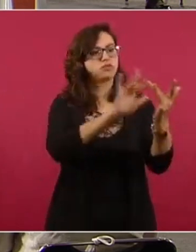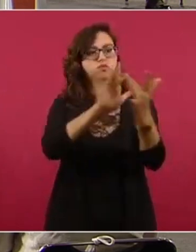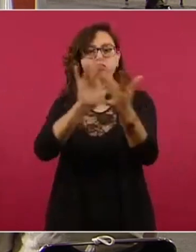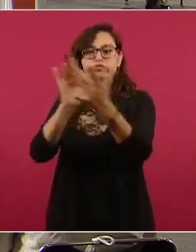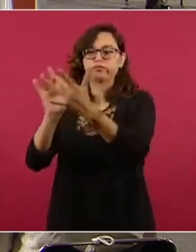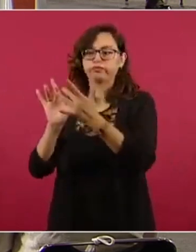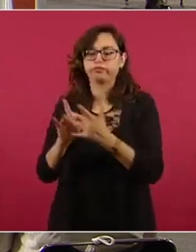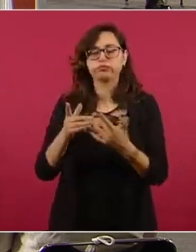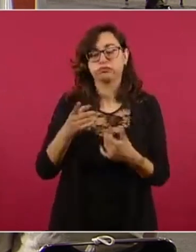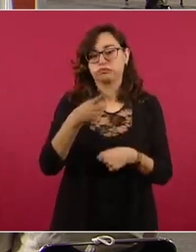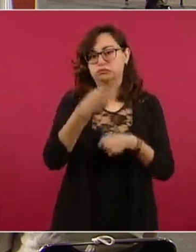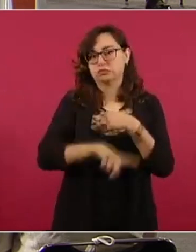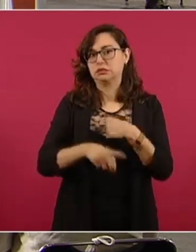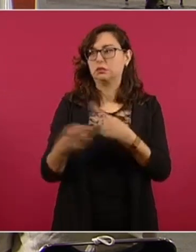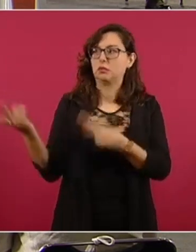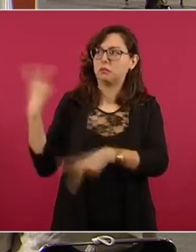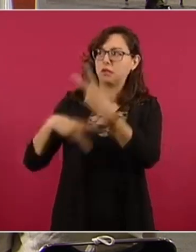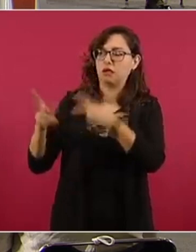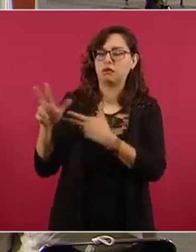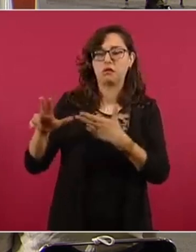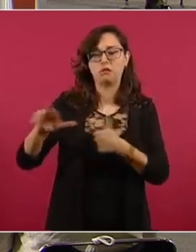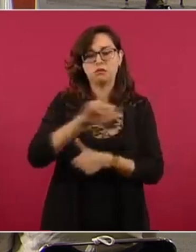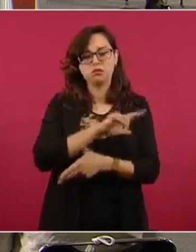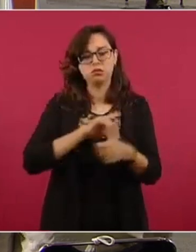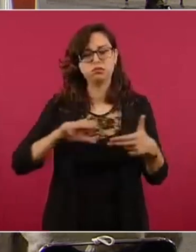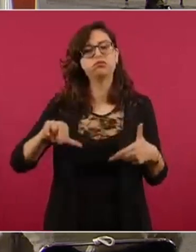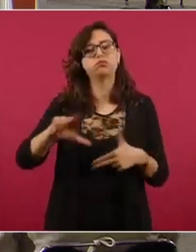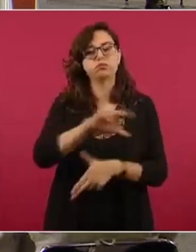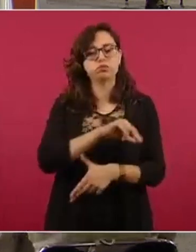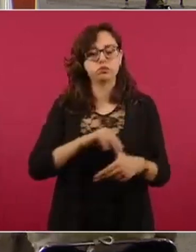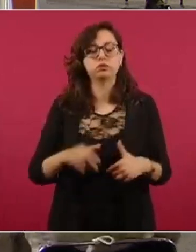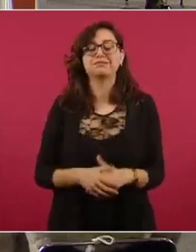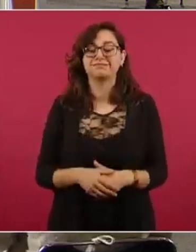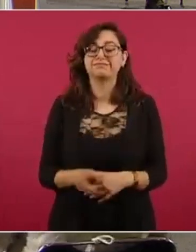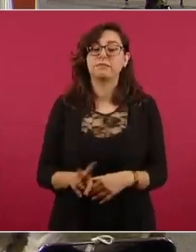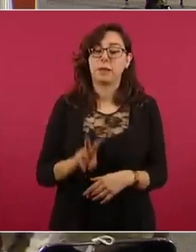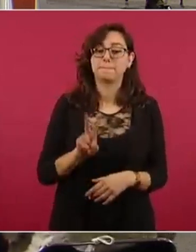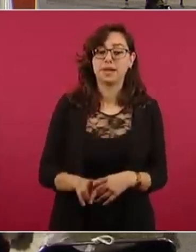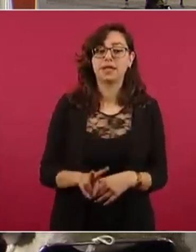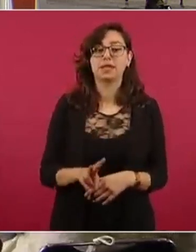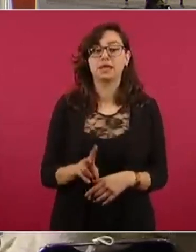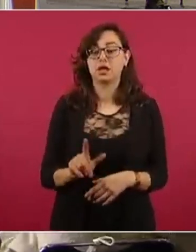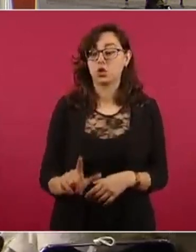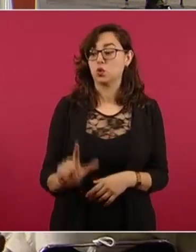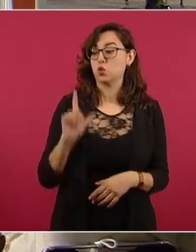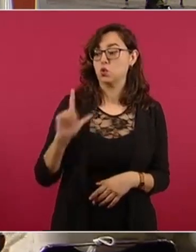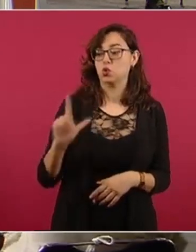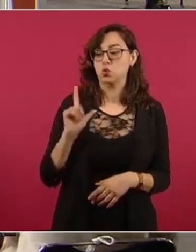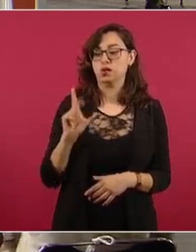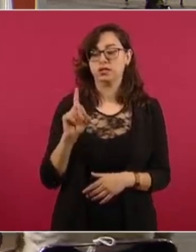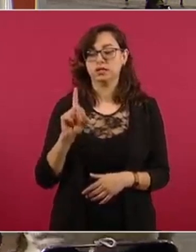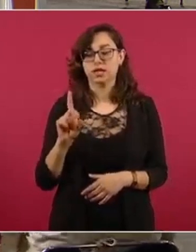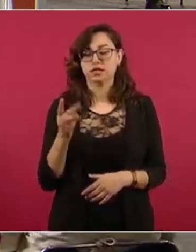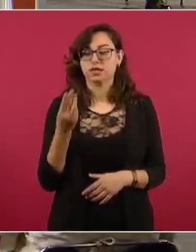iba a ver afectada por el impacto de este huracán. Mismo que impactó el pasado lunes 30